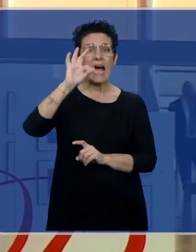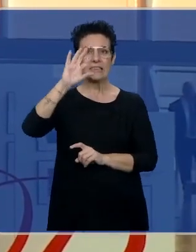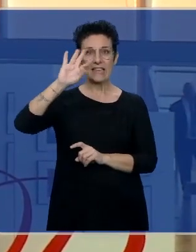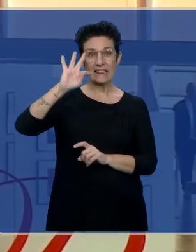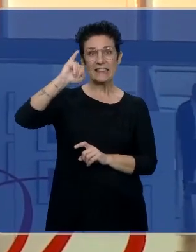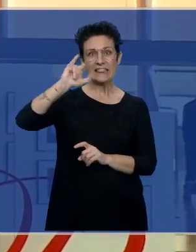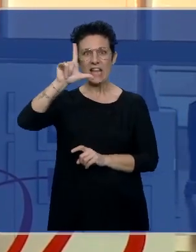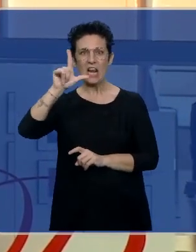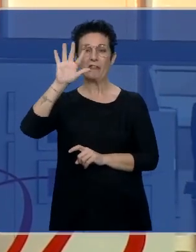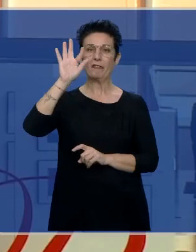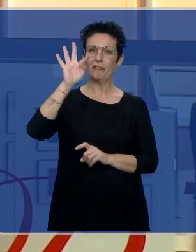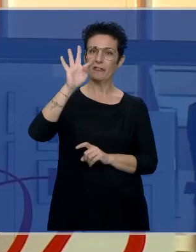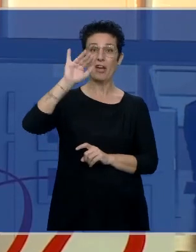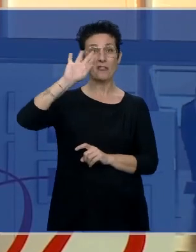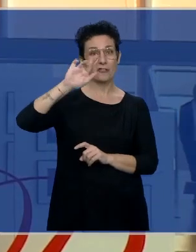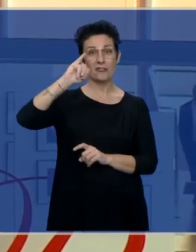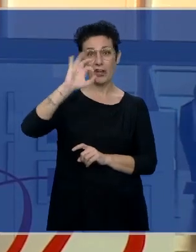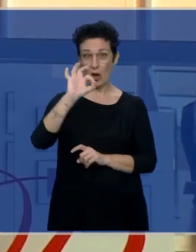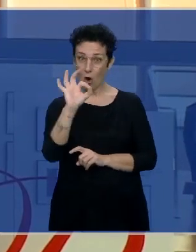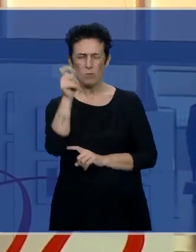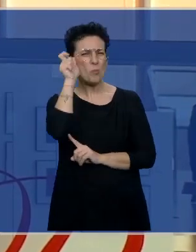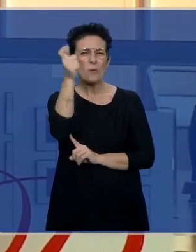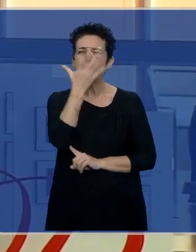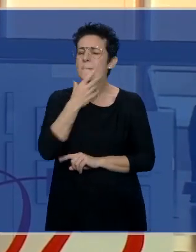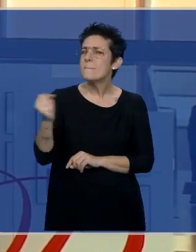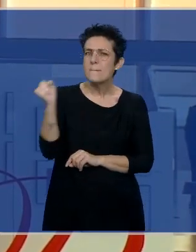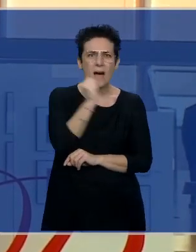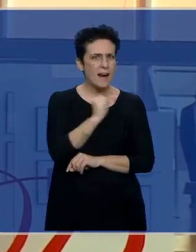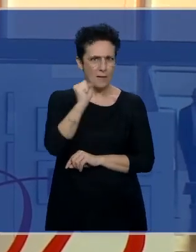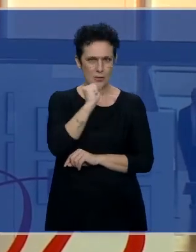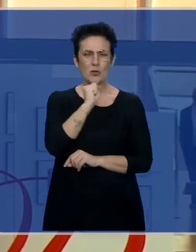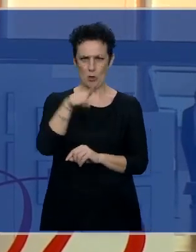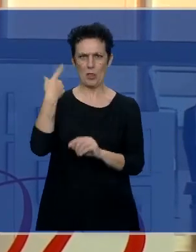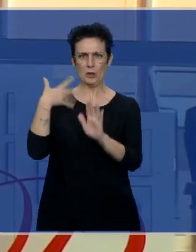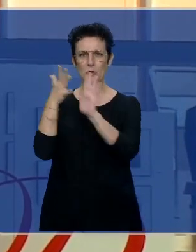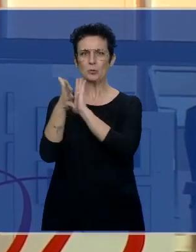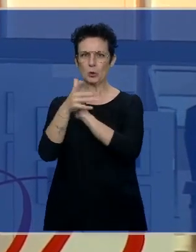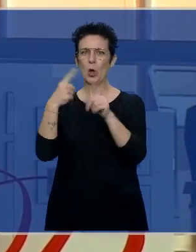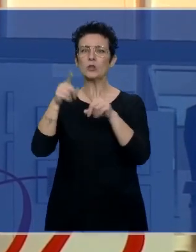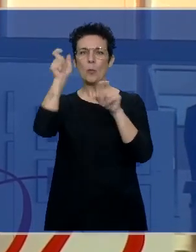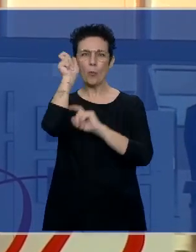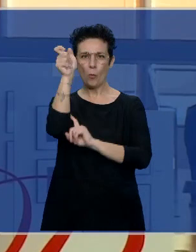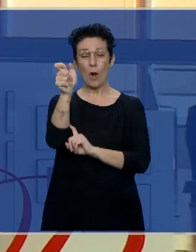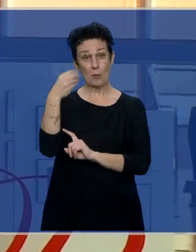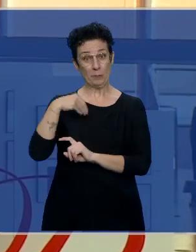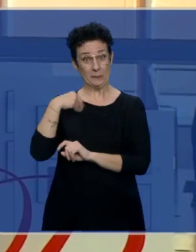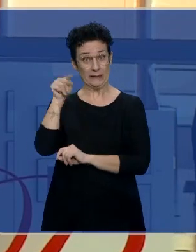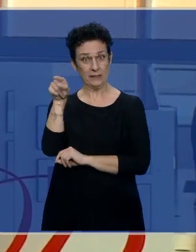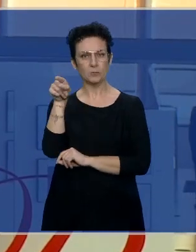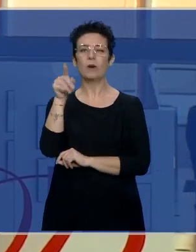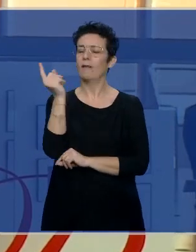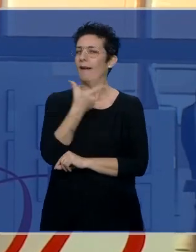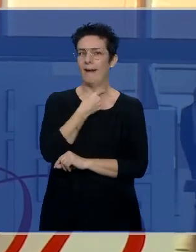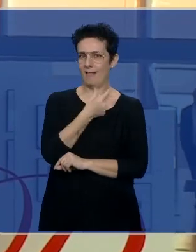pueblecito pequeño, precioso, maravilloso, ya si hay ocasión luego contar una anécdota que me pasó, cuando llegué allí al pueblo de Castilfrío, que fue muy graciosa,